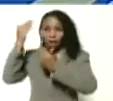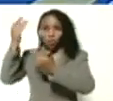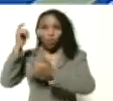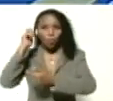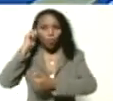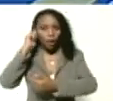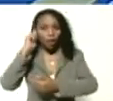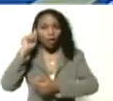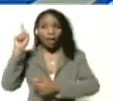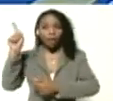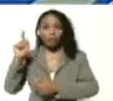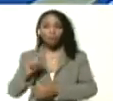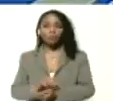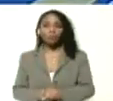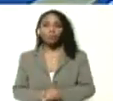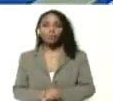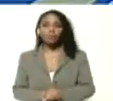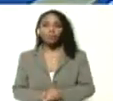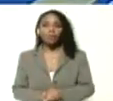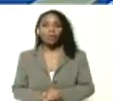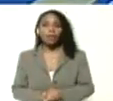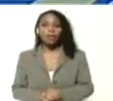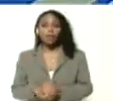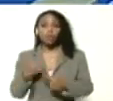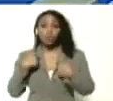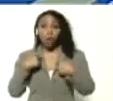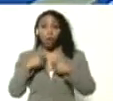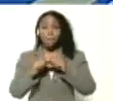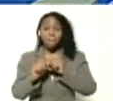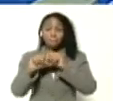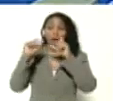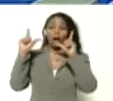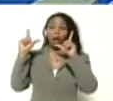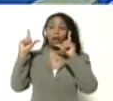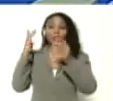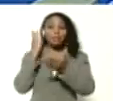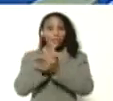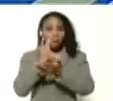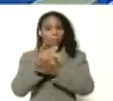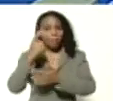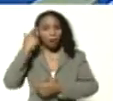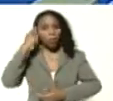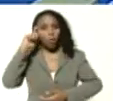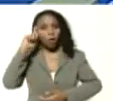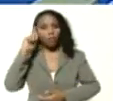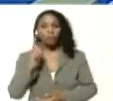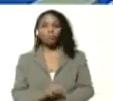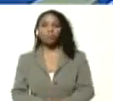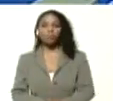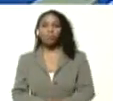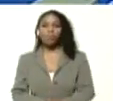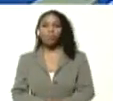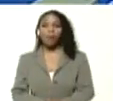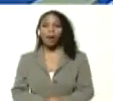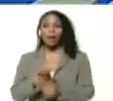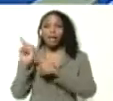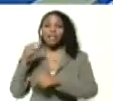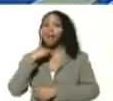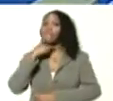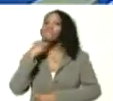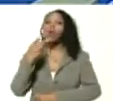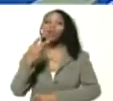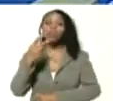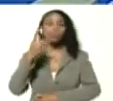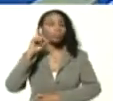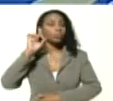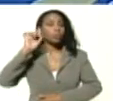en el Fray Pedro de Ágreda quedé impresionado que siempre lo recuerdo de esa voz maravillosa